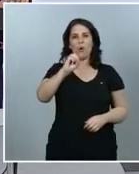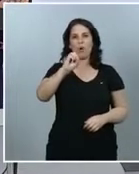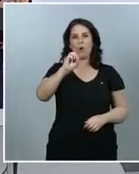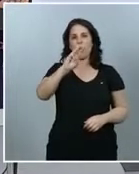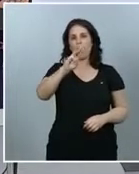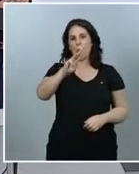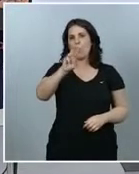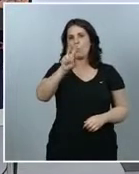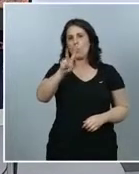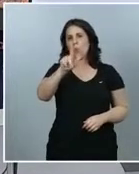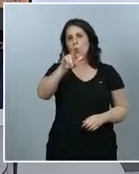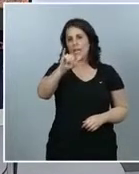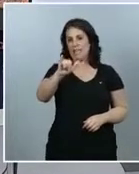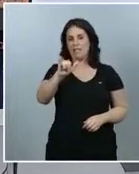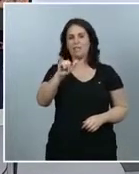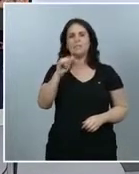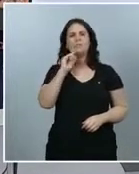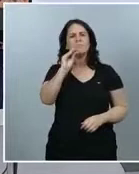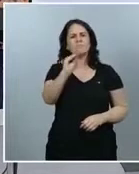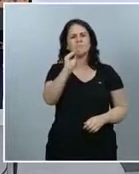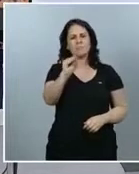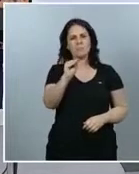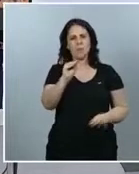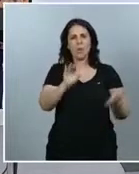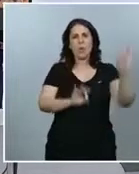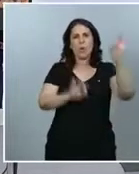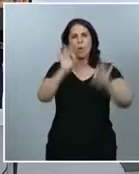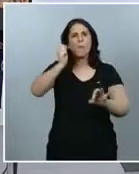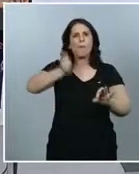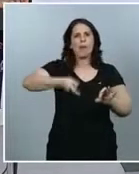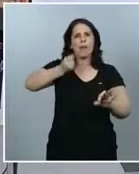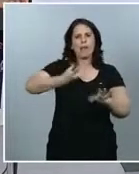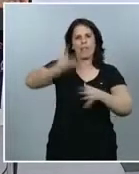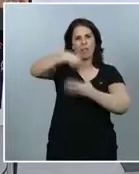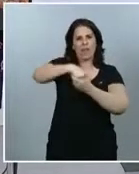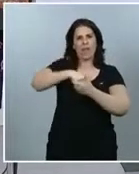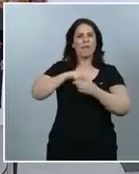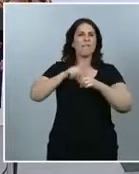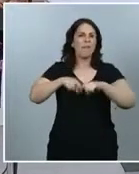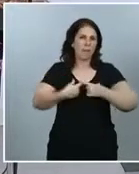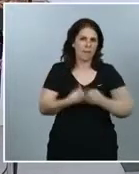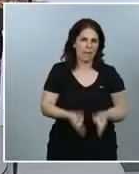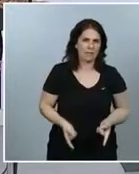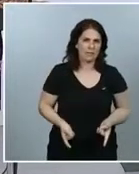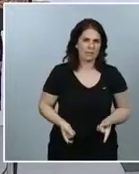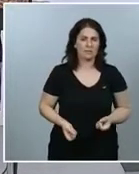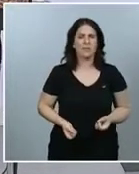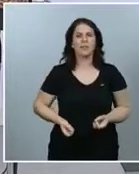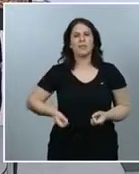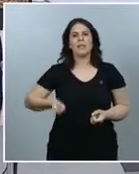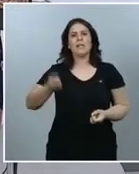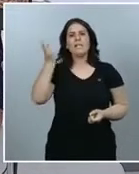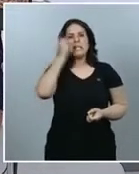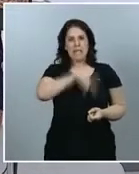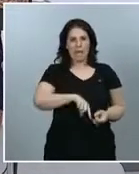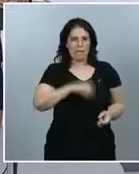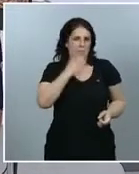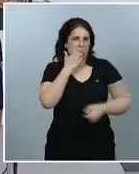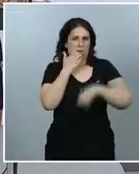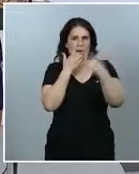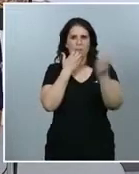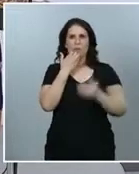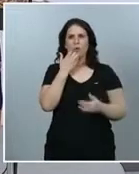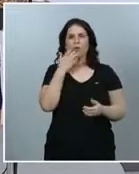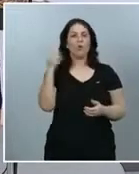tenemos alguna información de la prevalencia dentro de las familias. ¿Se sabe, por ejemplo, cómo de frecuente es que todos los miembros la hayan pasado